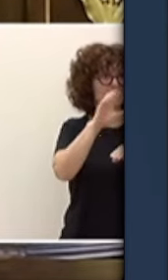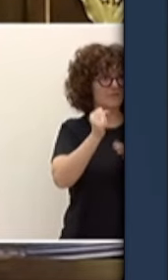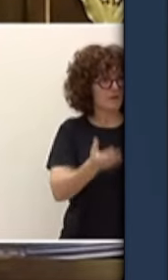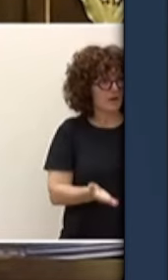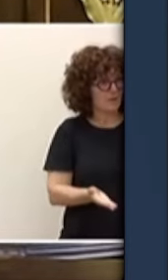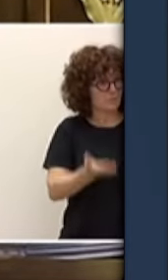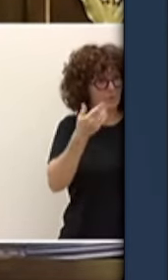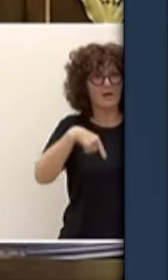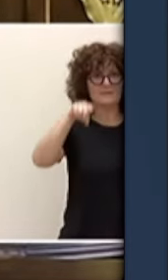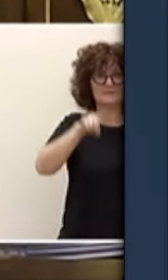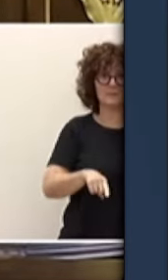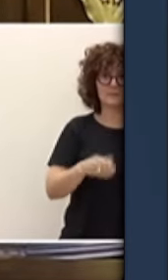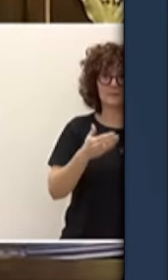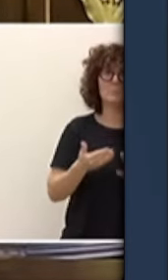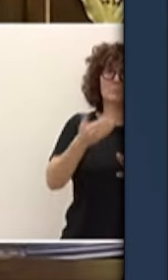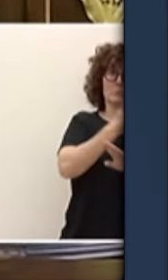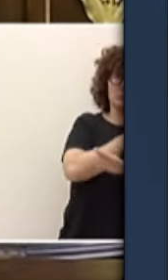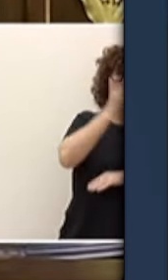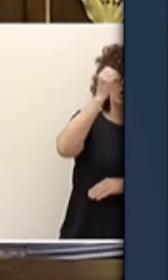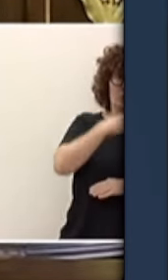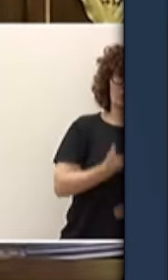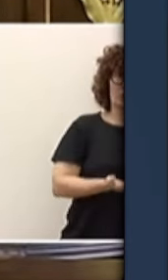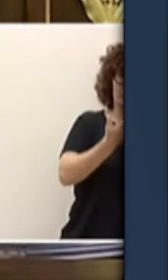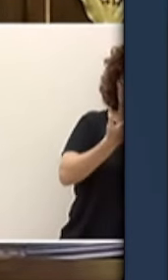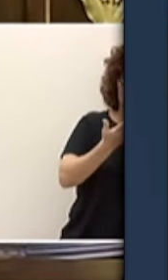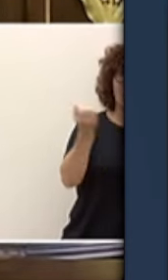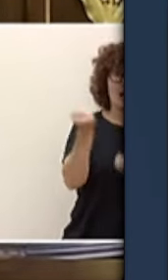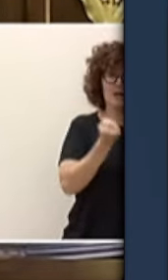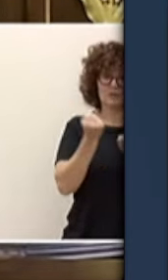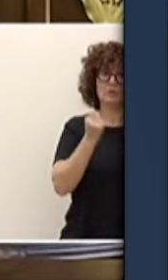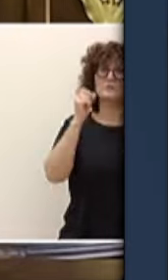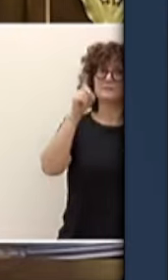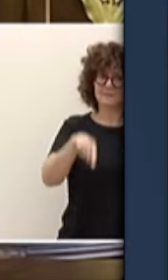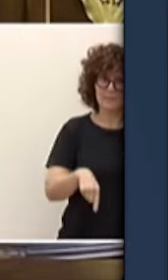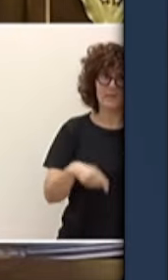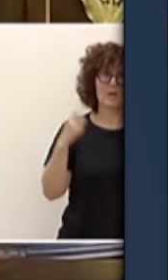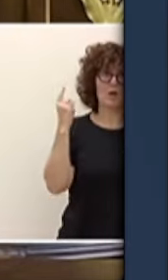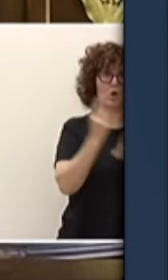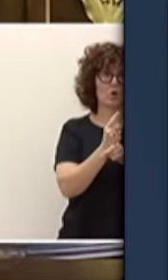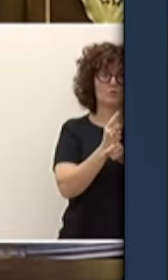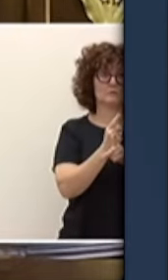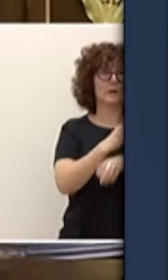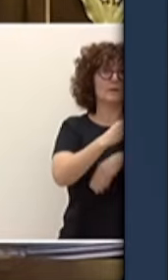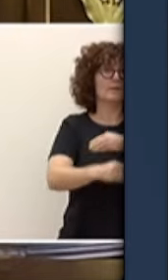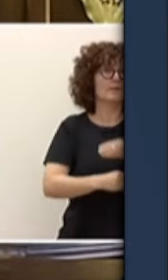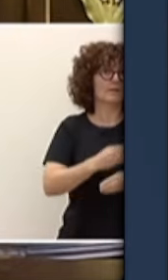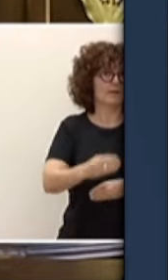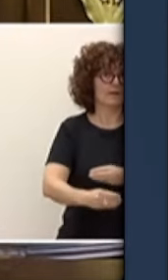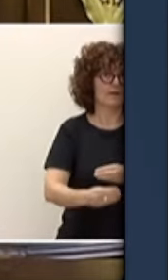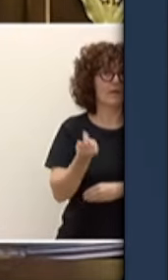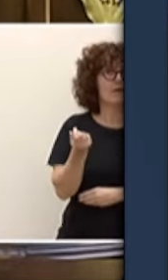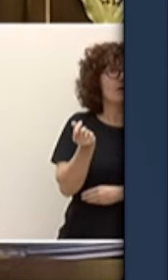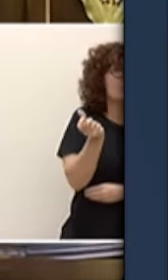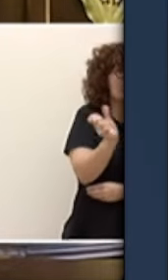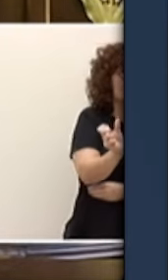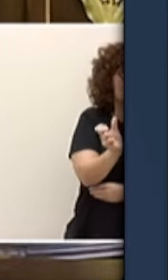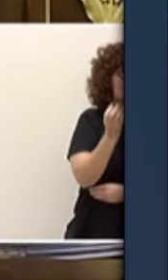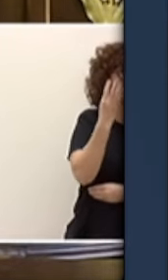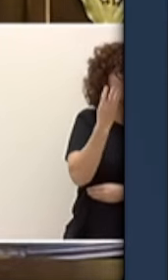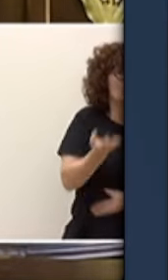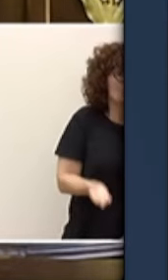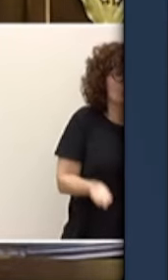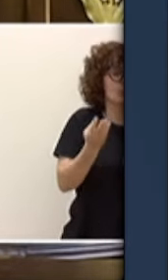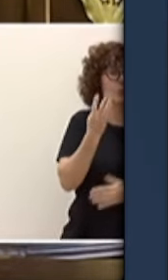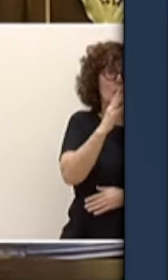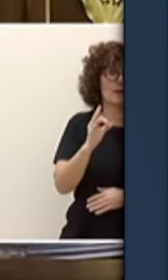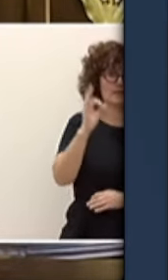les han declarado la guerra provocando que crezcan los precios en un 40% y la vivienda en máximos históricos y dejando fuera a toda esa